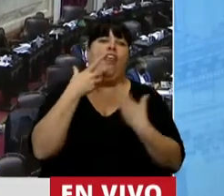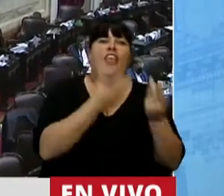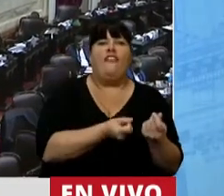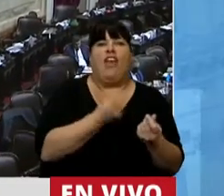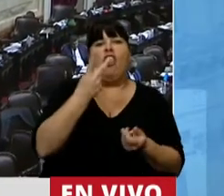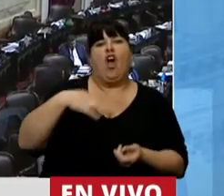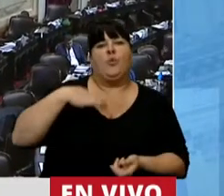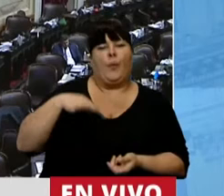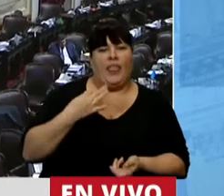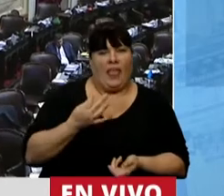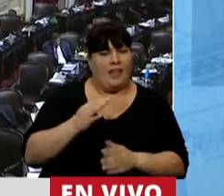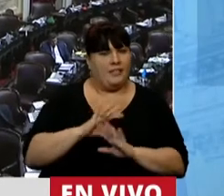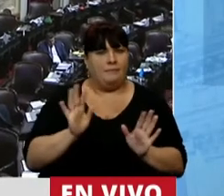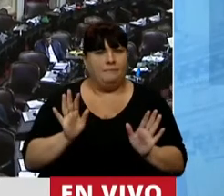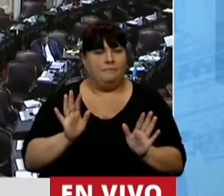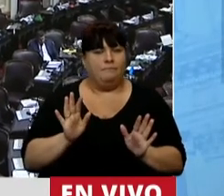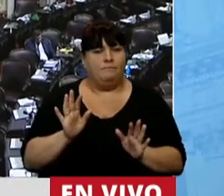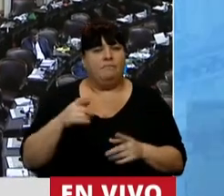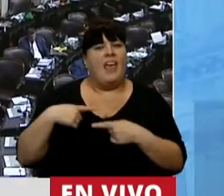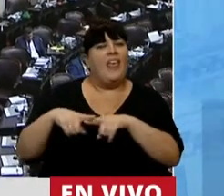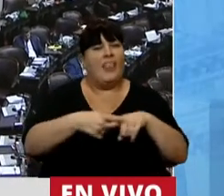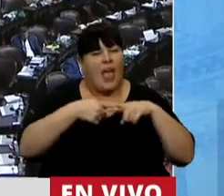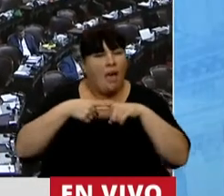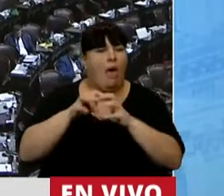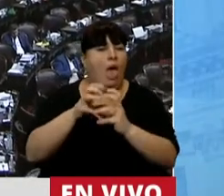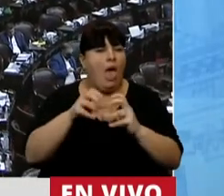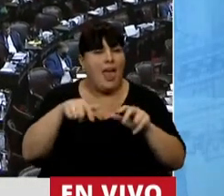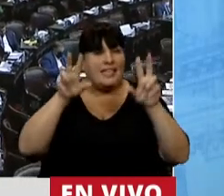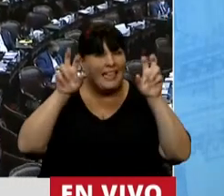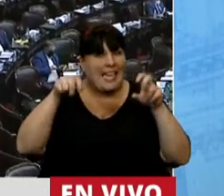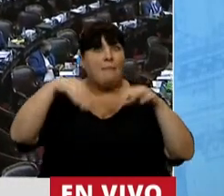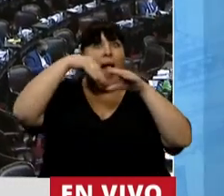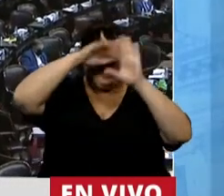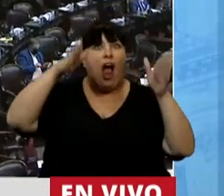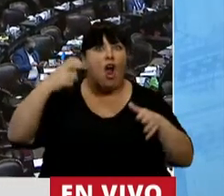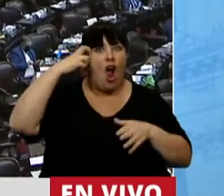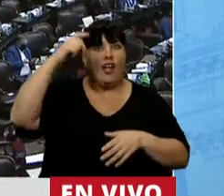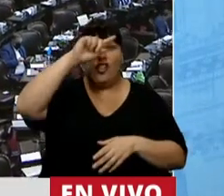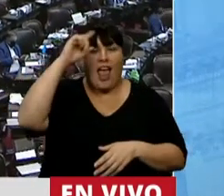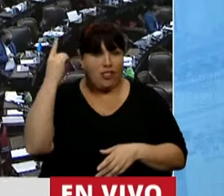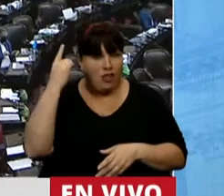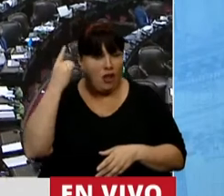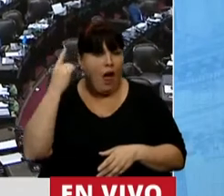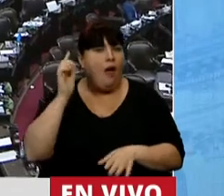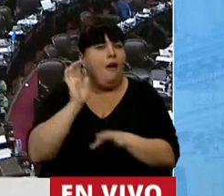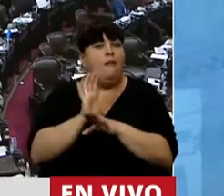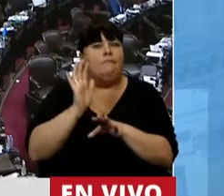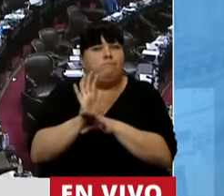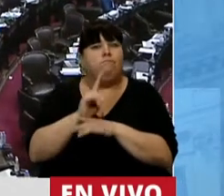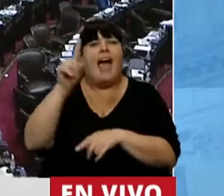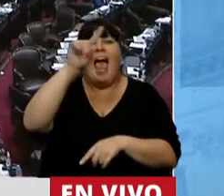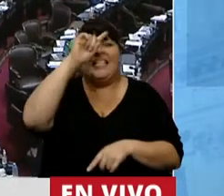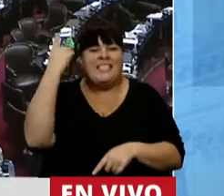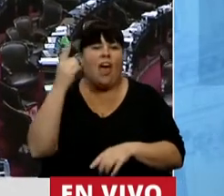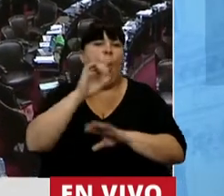defienden dos vidas. Discutir este tema en el Congreso de la Nación es hacer que el